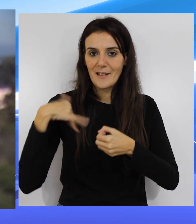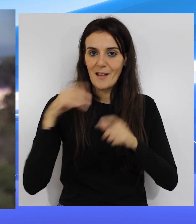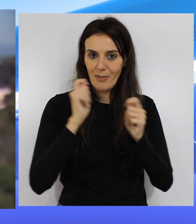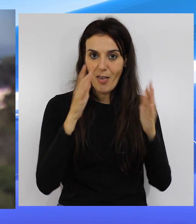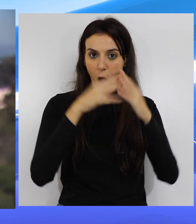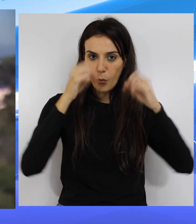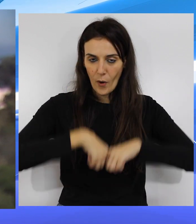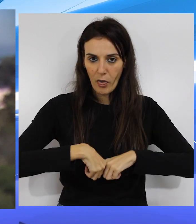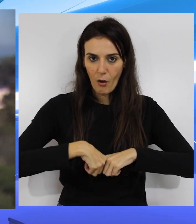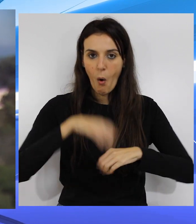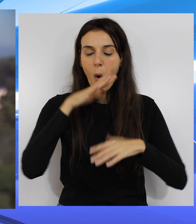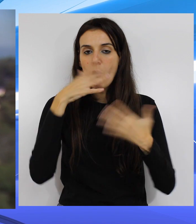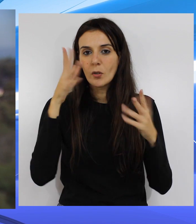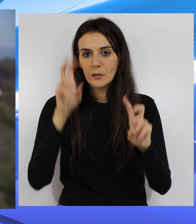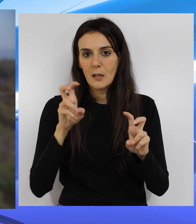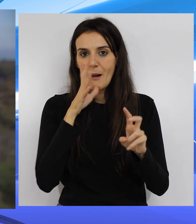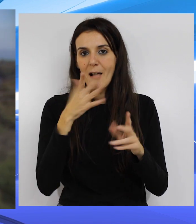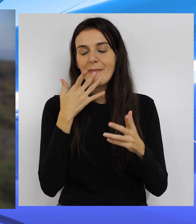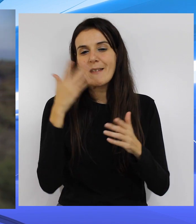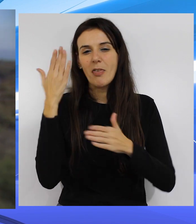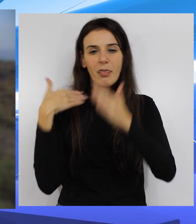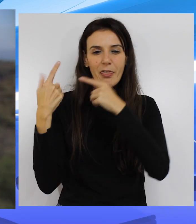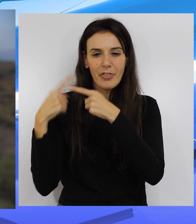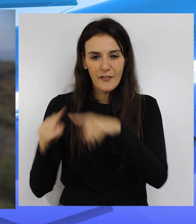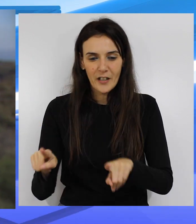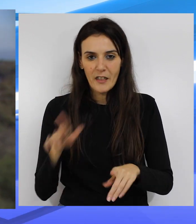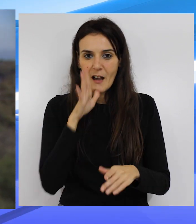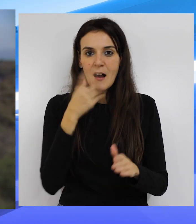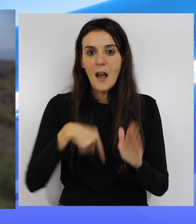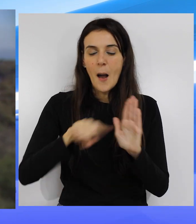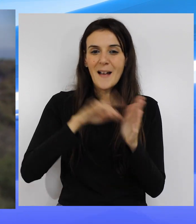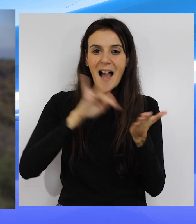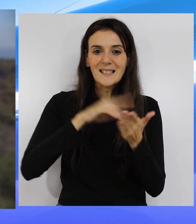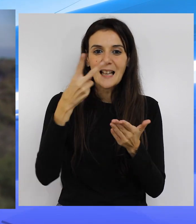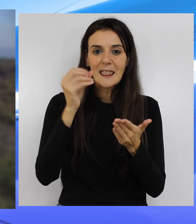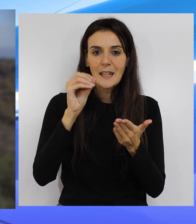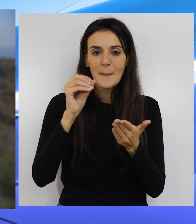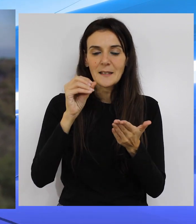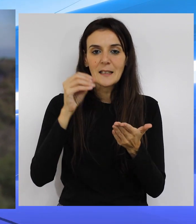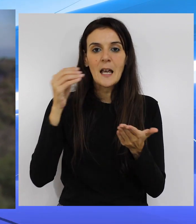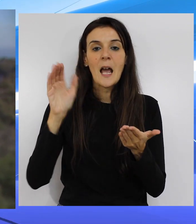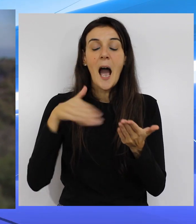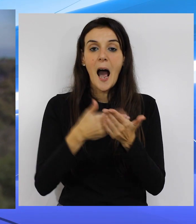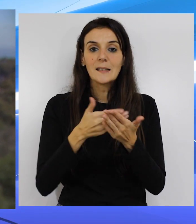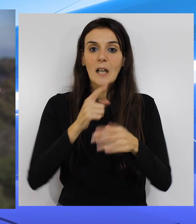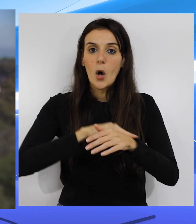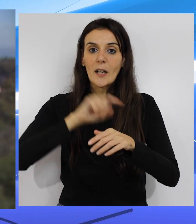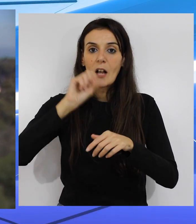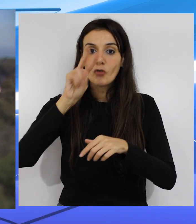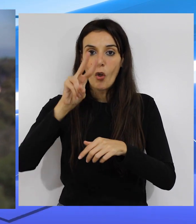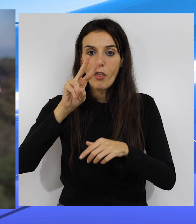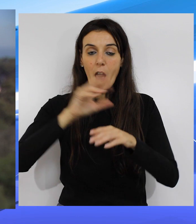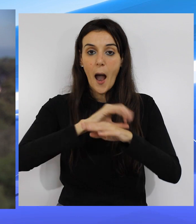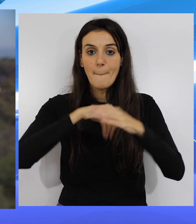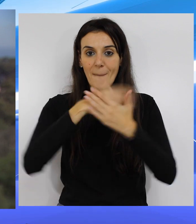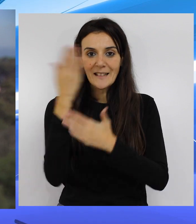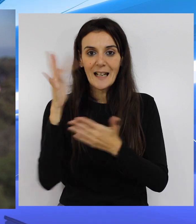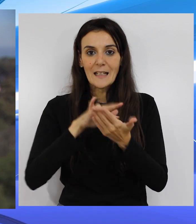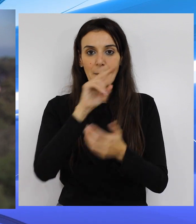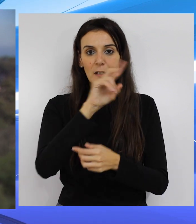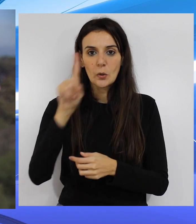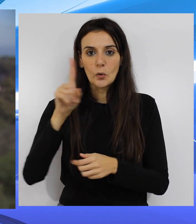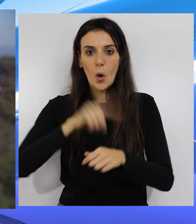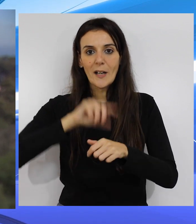¿De acuerdo? Es la única variación que hay respecto a la inscripción. Entonces preinscripciones hasta el día 20 a las 12 de la mañana y al